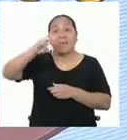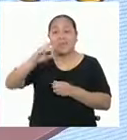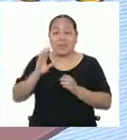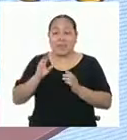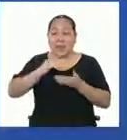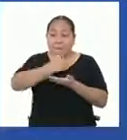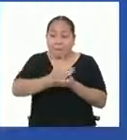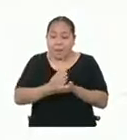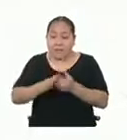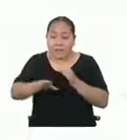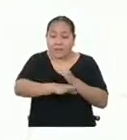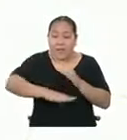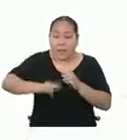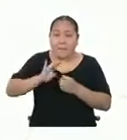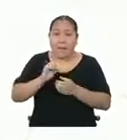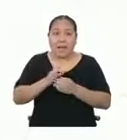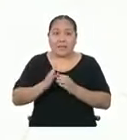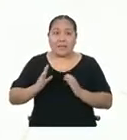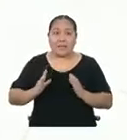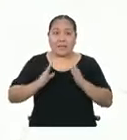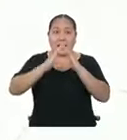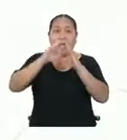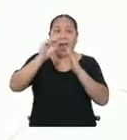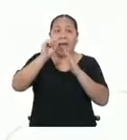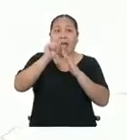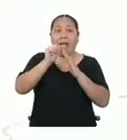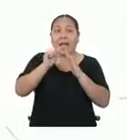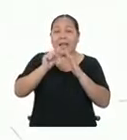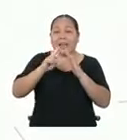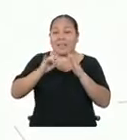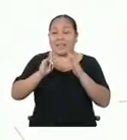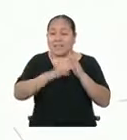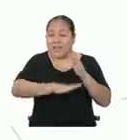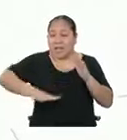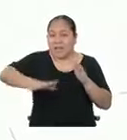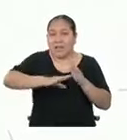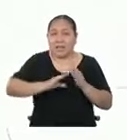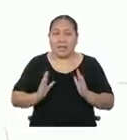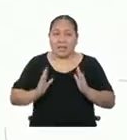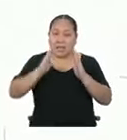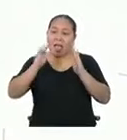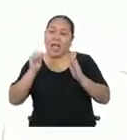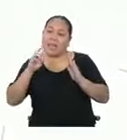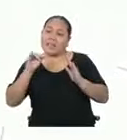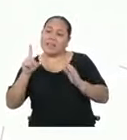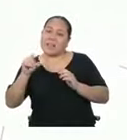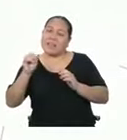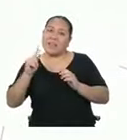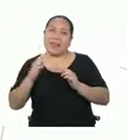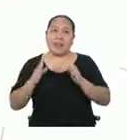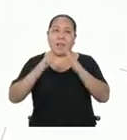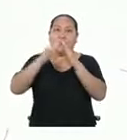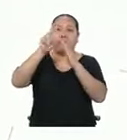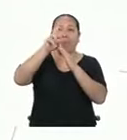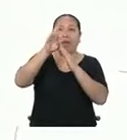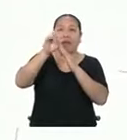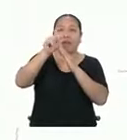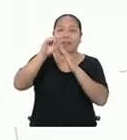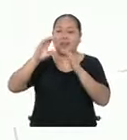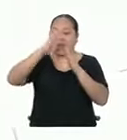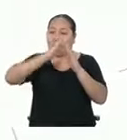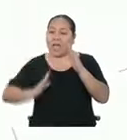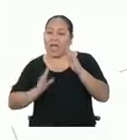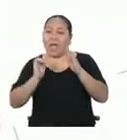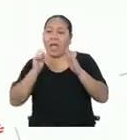pirámide son la base, la arista de la base, la arista lateral, el vértice de la pirámide, la apotema de la